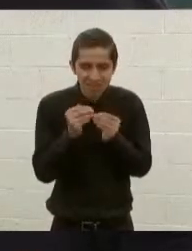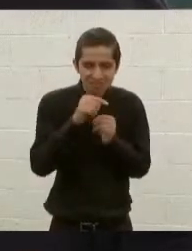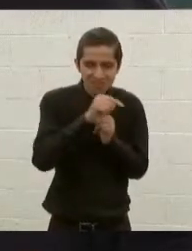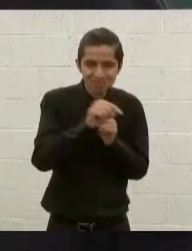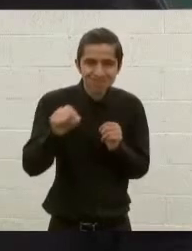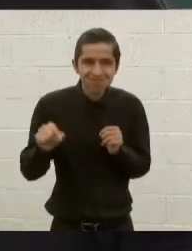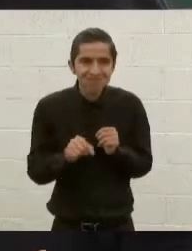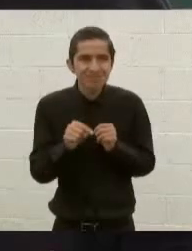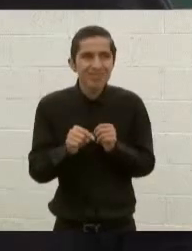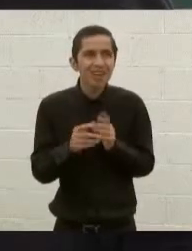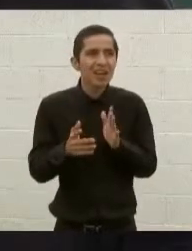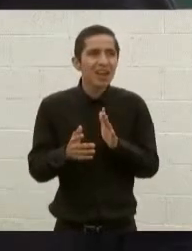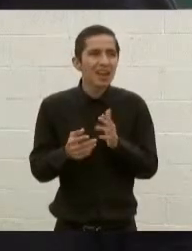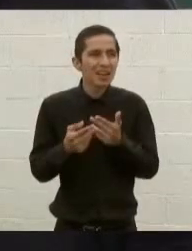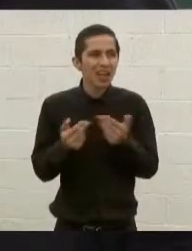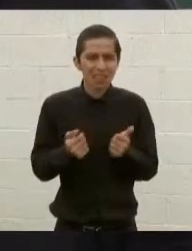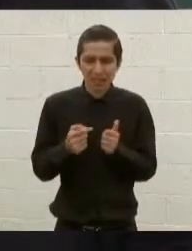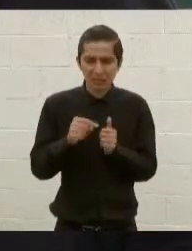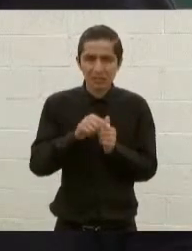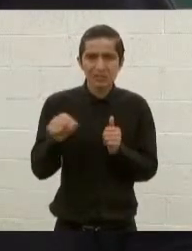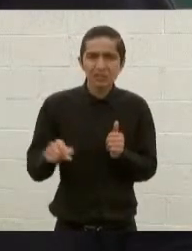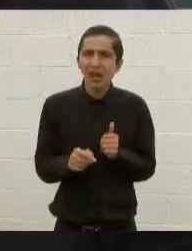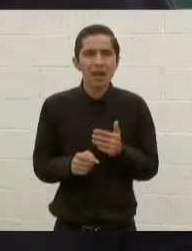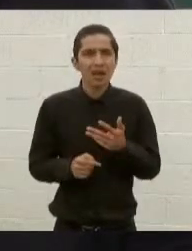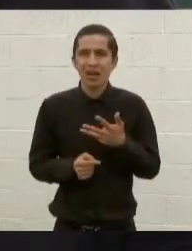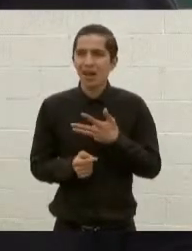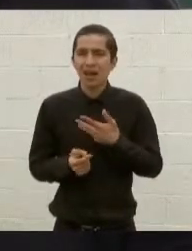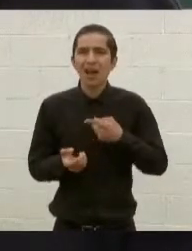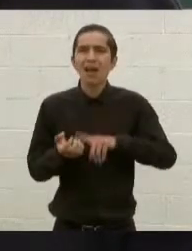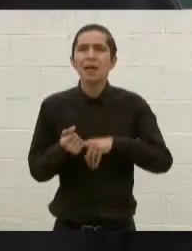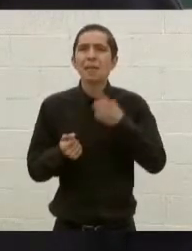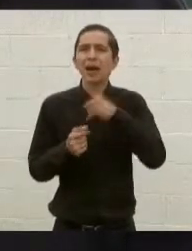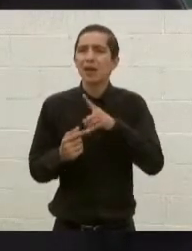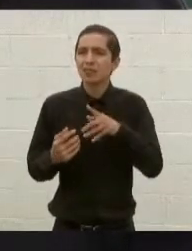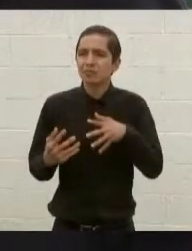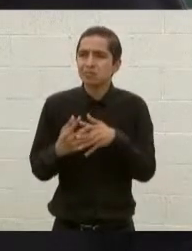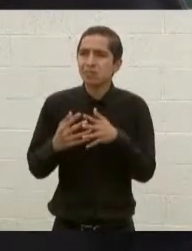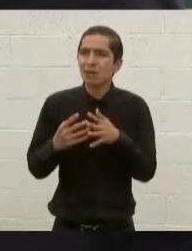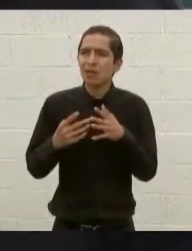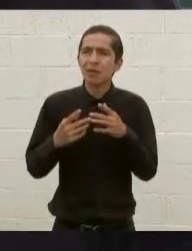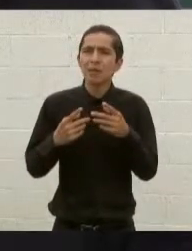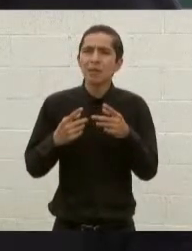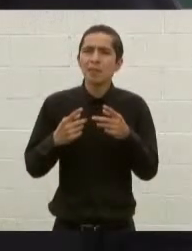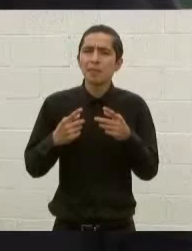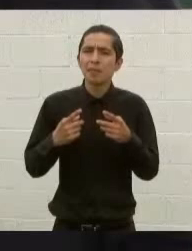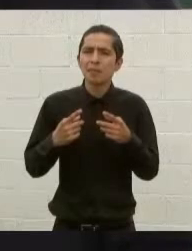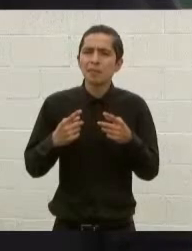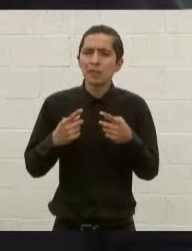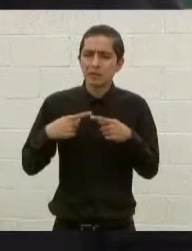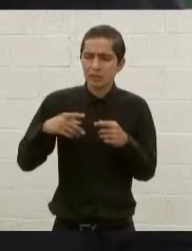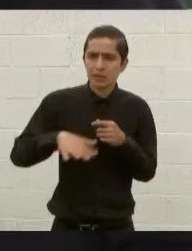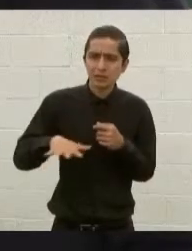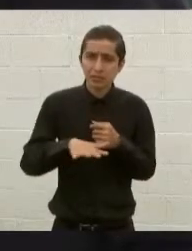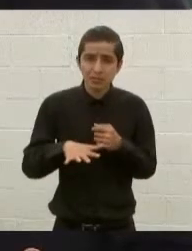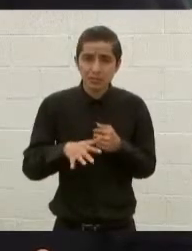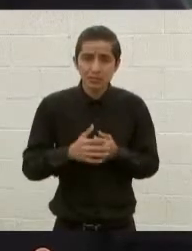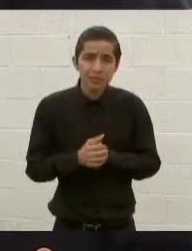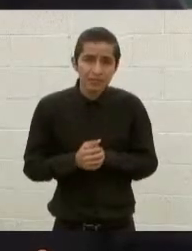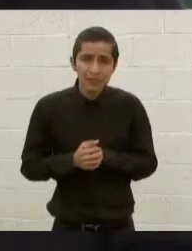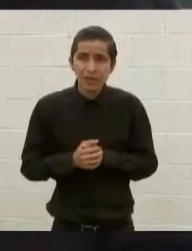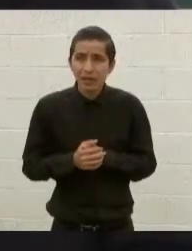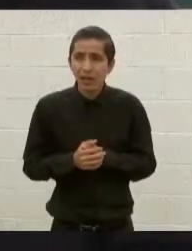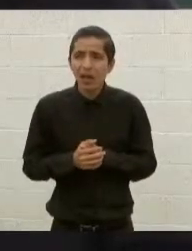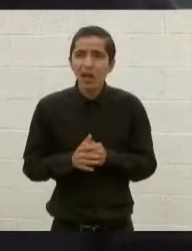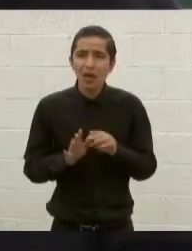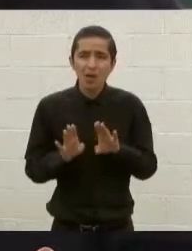ninguna de ellas tiene la capacidad para retar al Estado mexicano. la